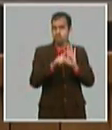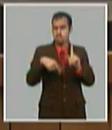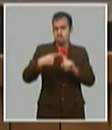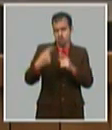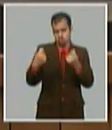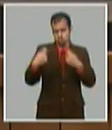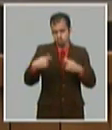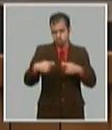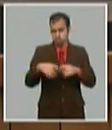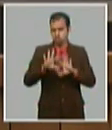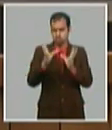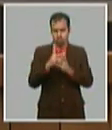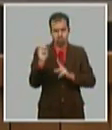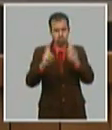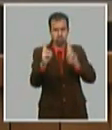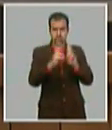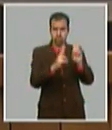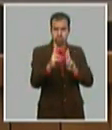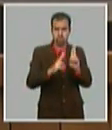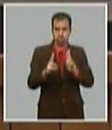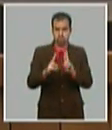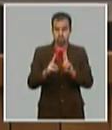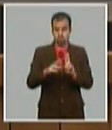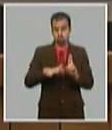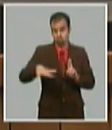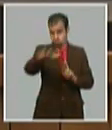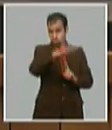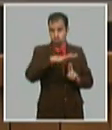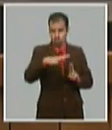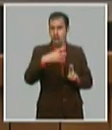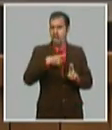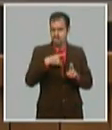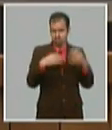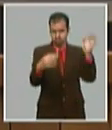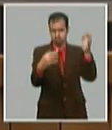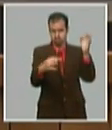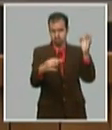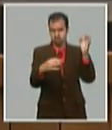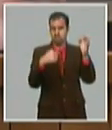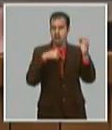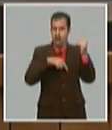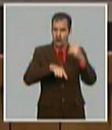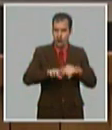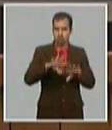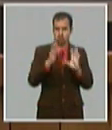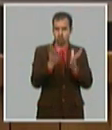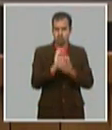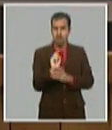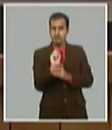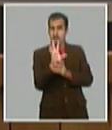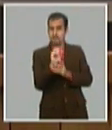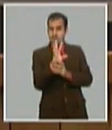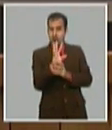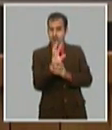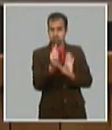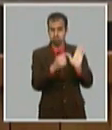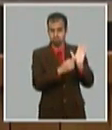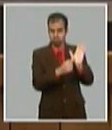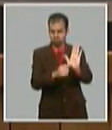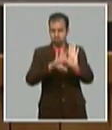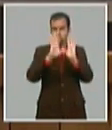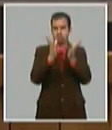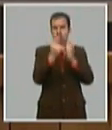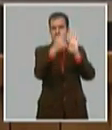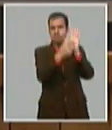diputados disponen del informe del que señalaremos a través de una presentación digital los